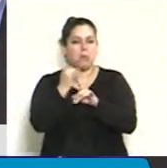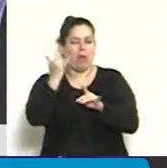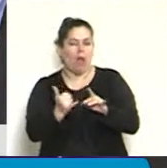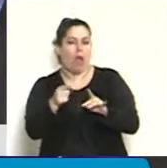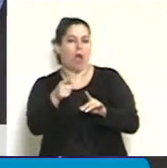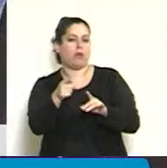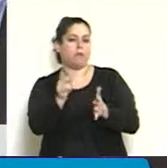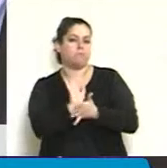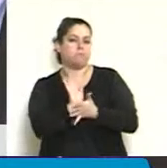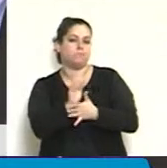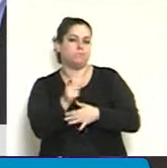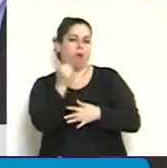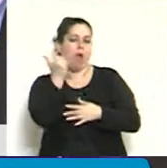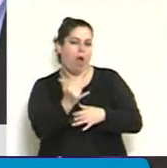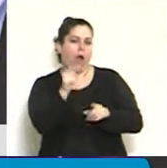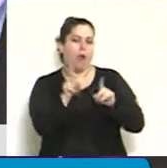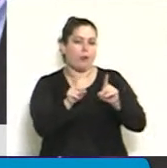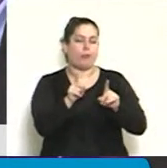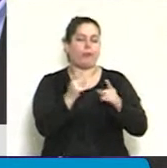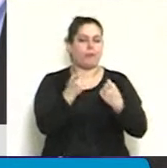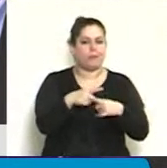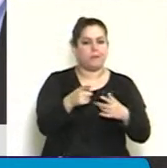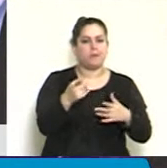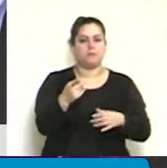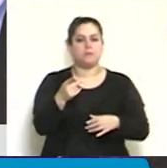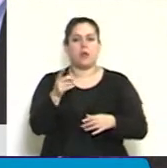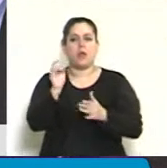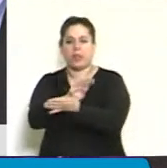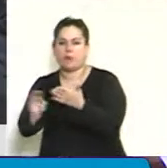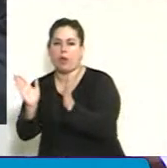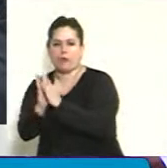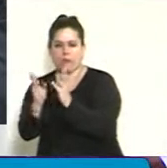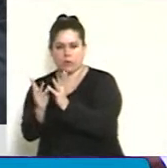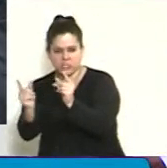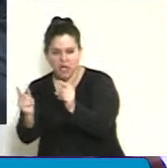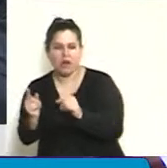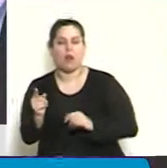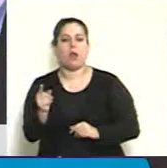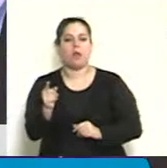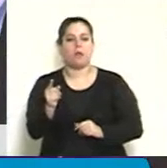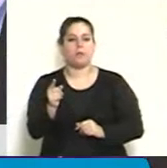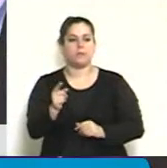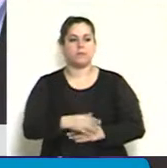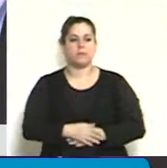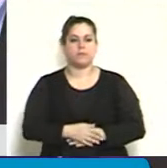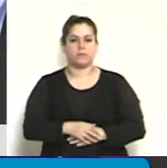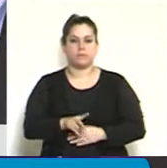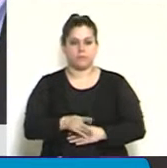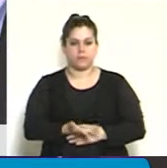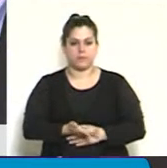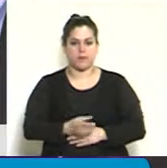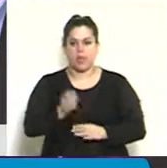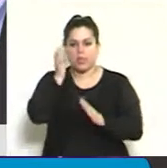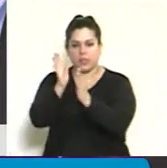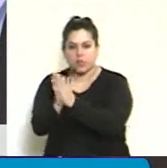algunos anuncios que empiezan... Diputado, cierre, por favor. favor, disculpe,